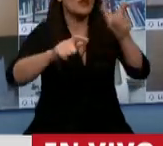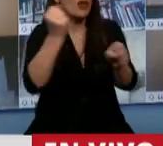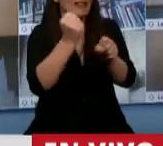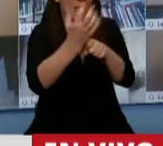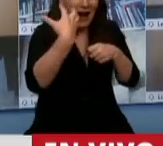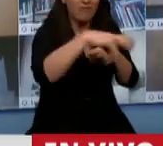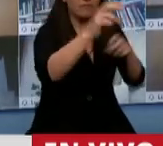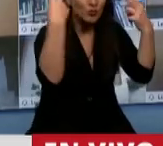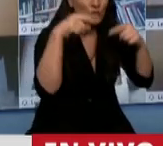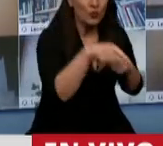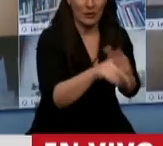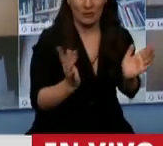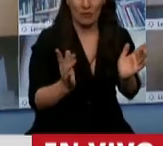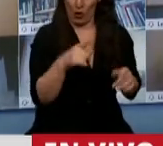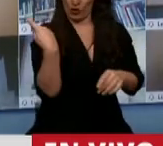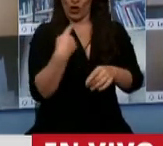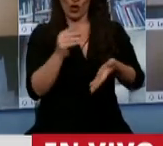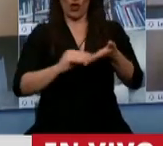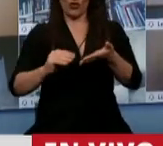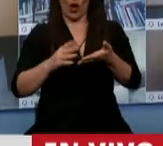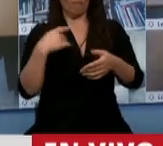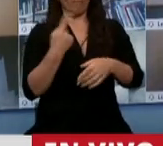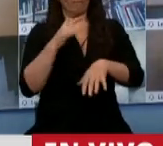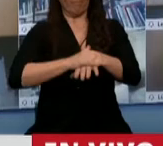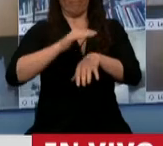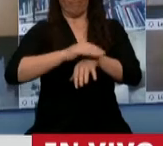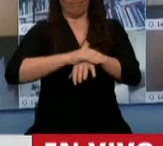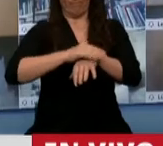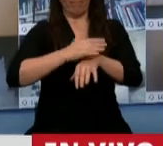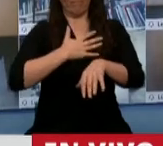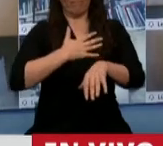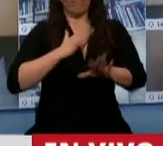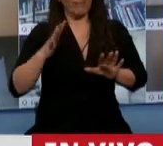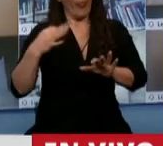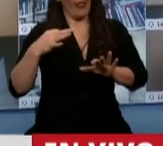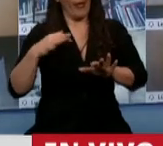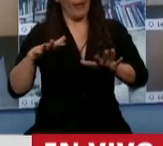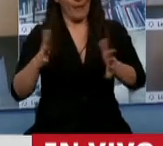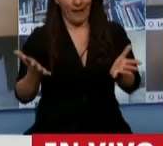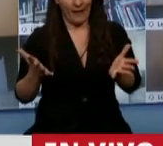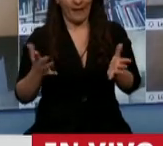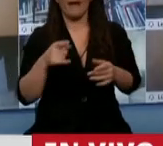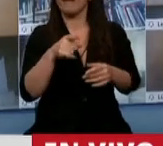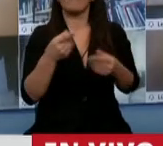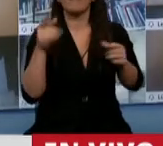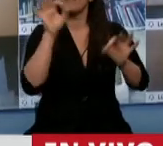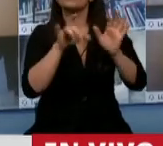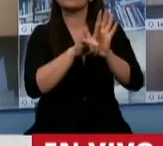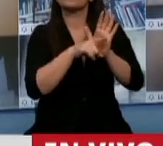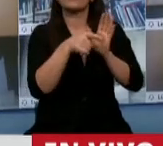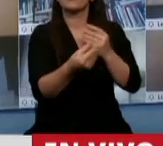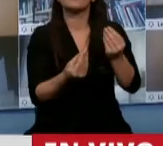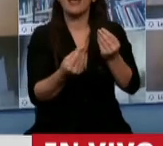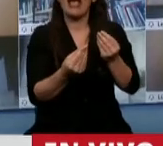con lo que nosotros acá, quienes estamos presentes, nos sentimos responsables. Tiene un propósito concreto, que es la implementación de